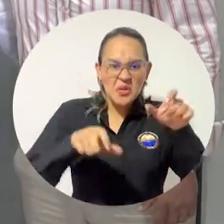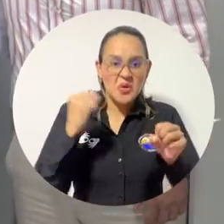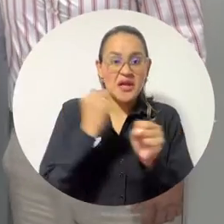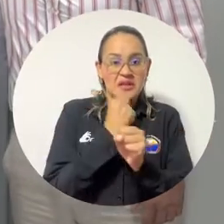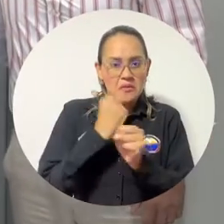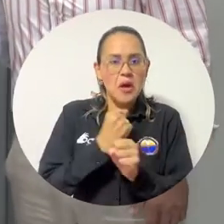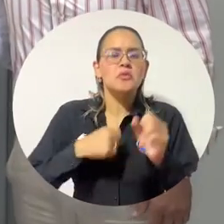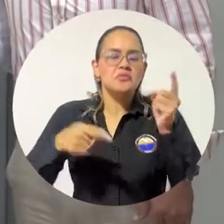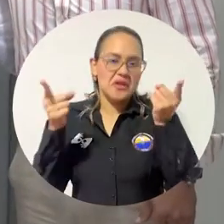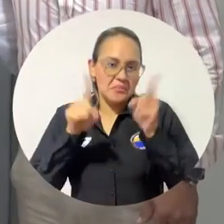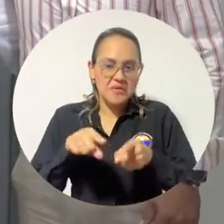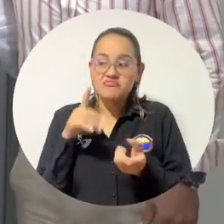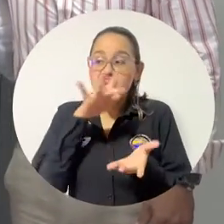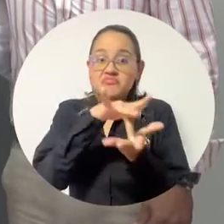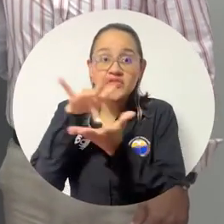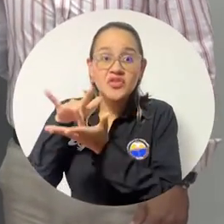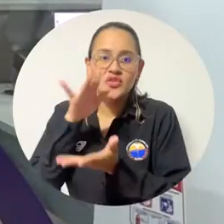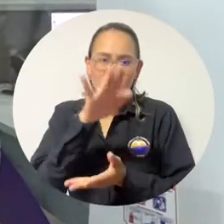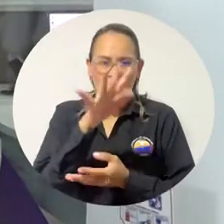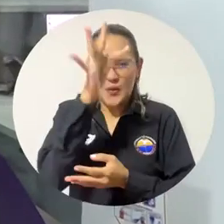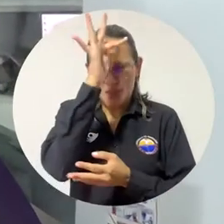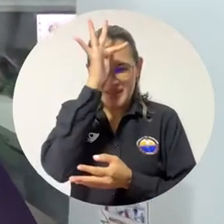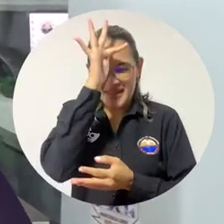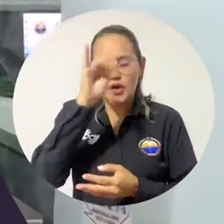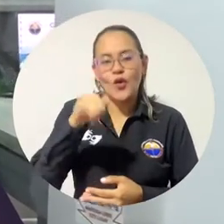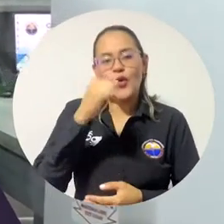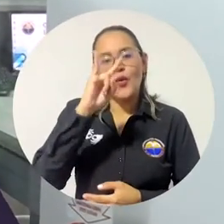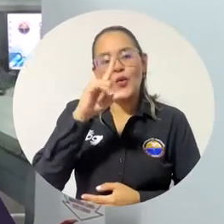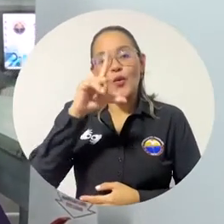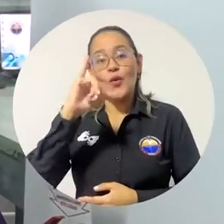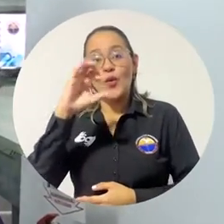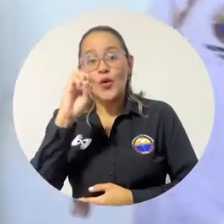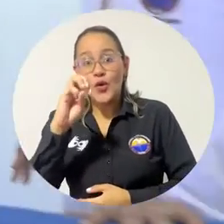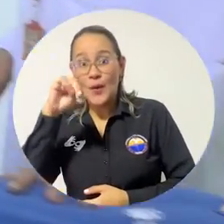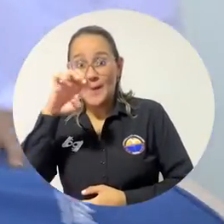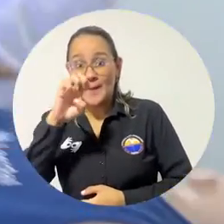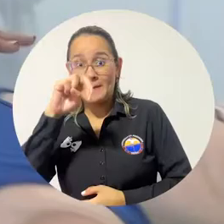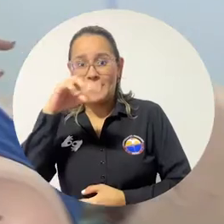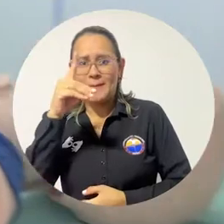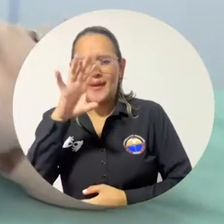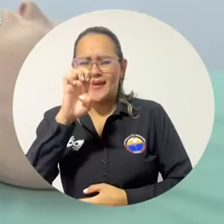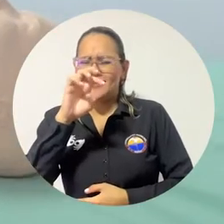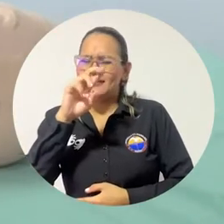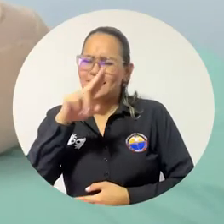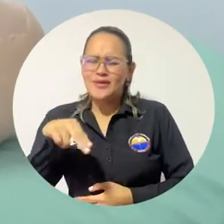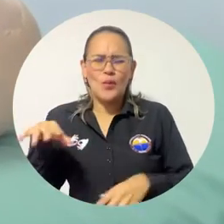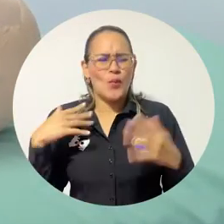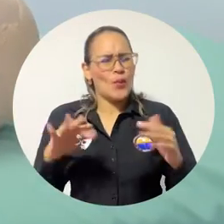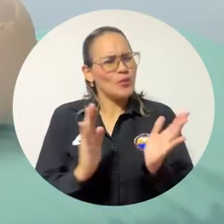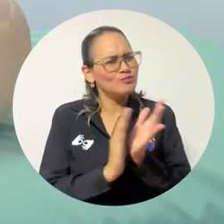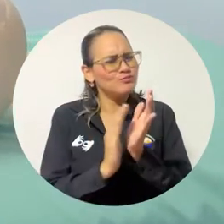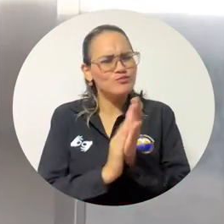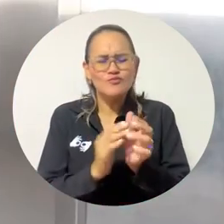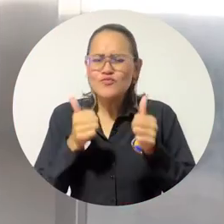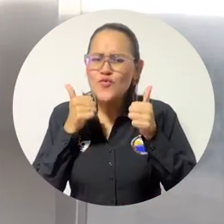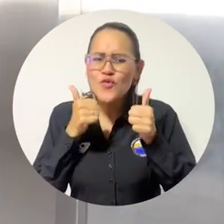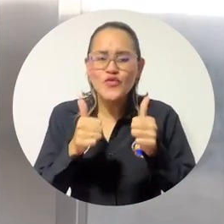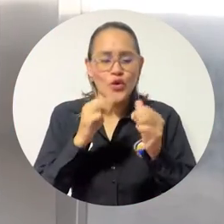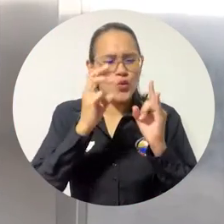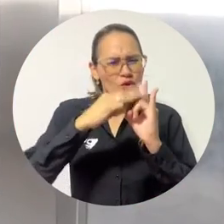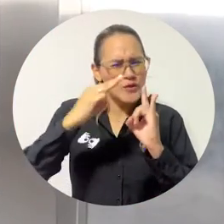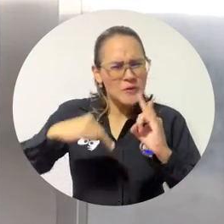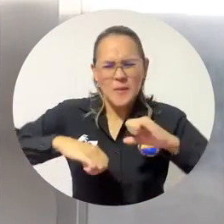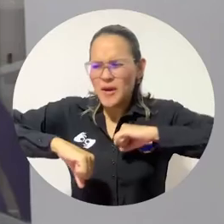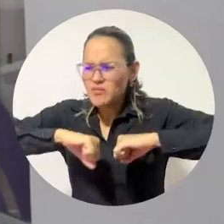Funcionarios y usuarios del Hospital Universitario Julio Méndez Barreneche aplaudieron la gestión de la Universidad del Magdalena por